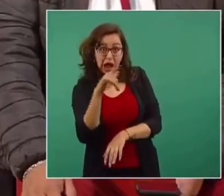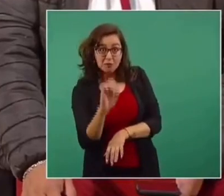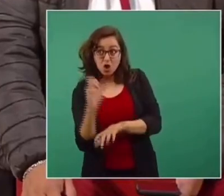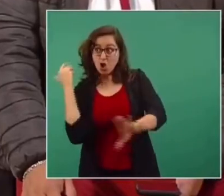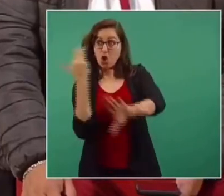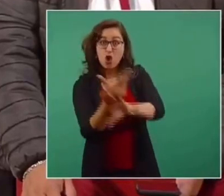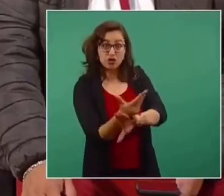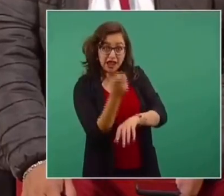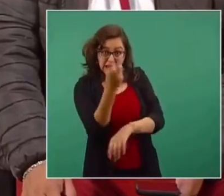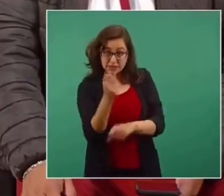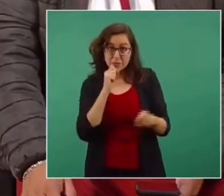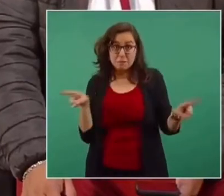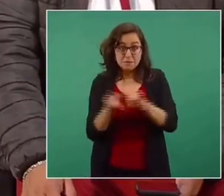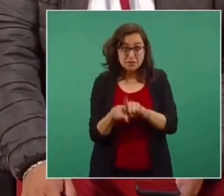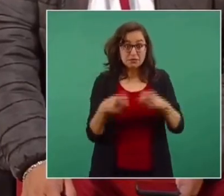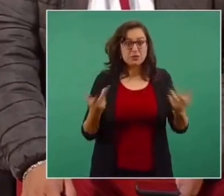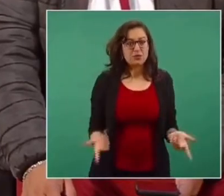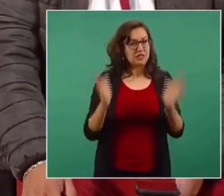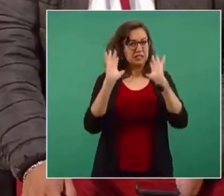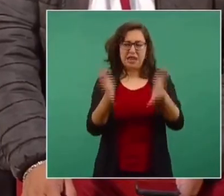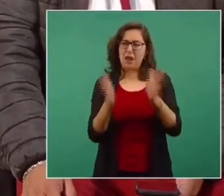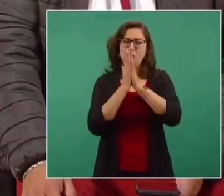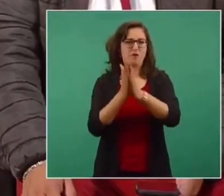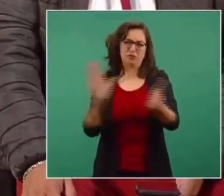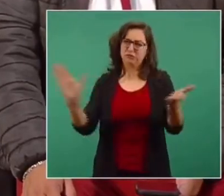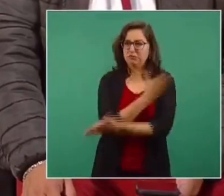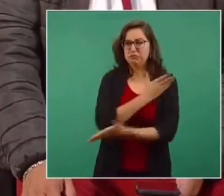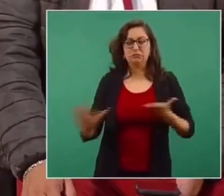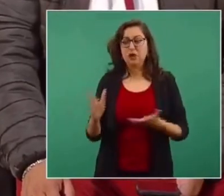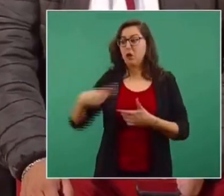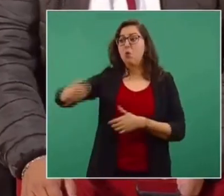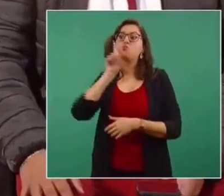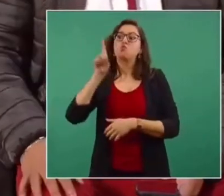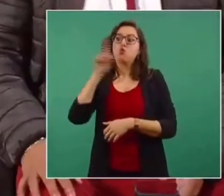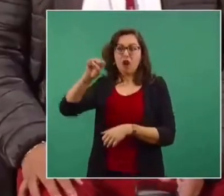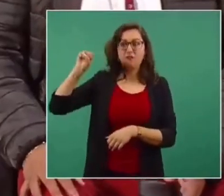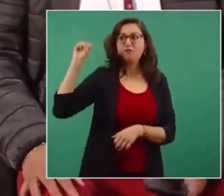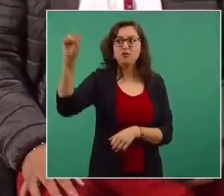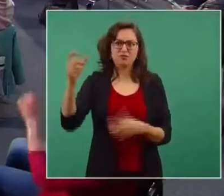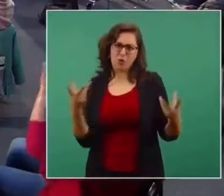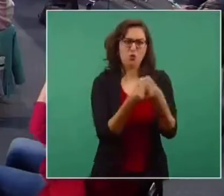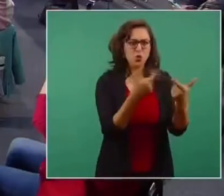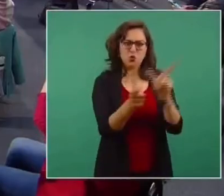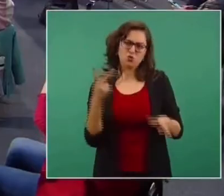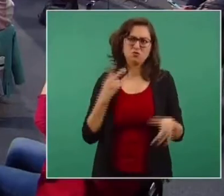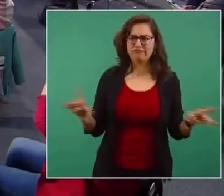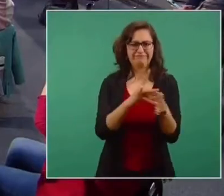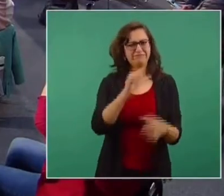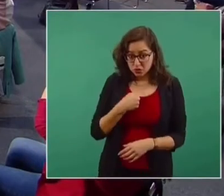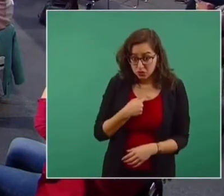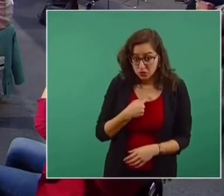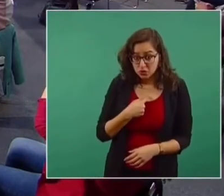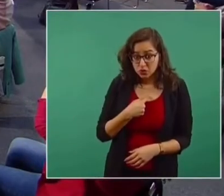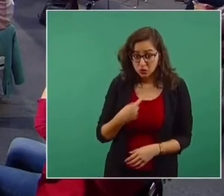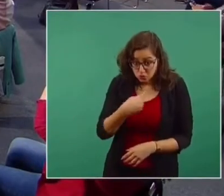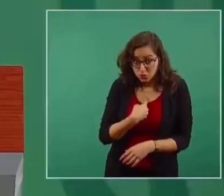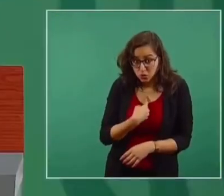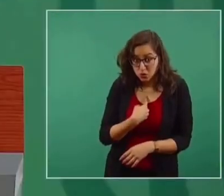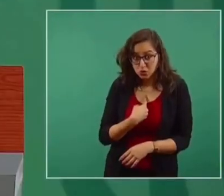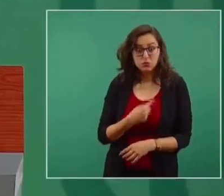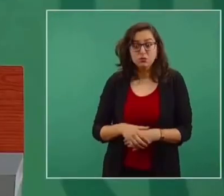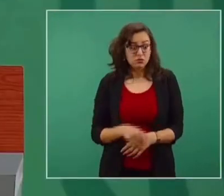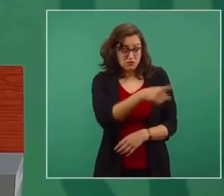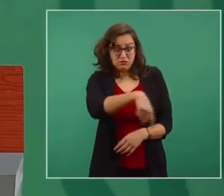una de las situaciones que también solicitan. Se deje de vincular el movimiento feminista con un asunto partidista. Pues es que no soy yo, no es conmigo,